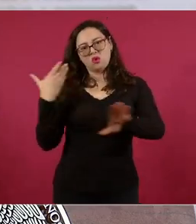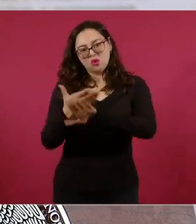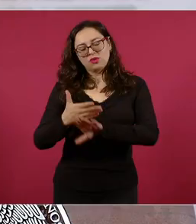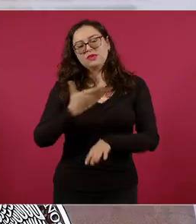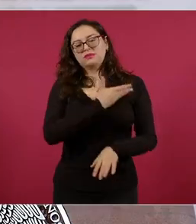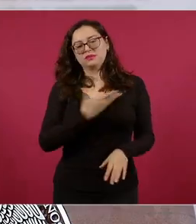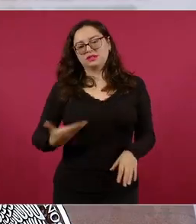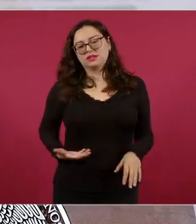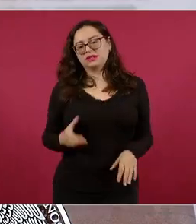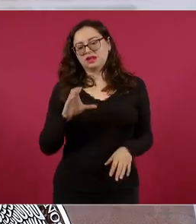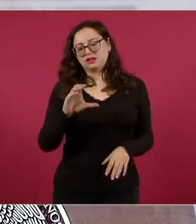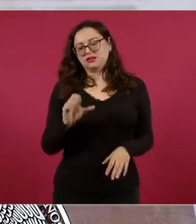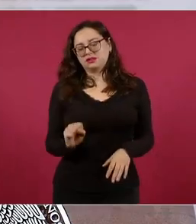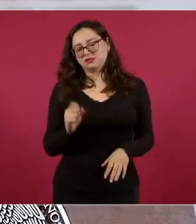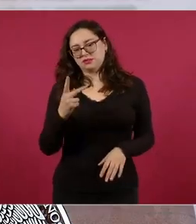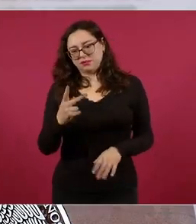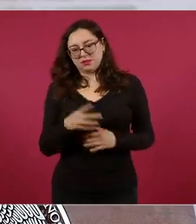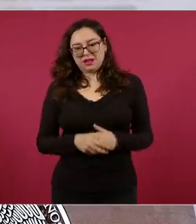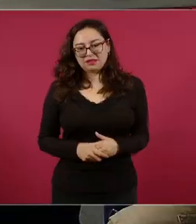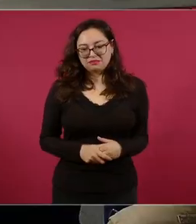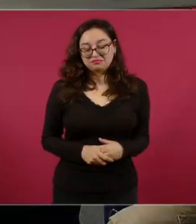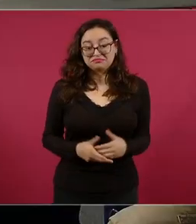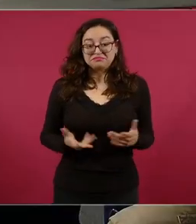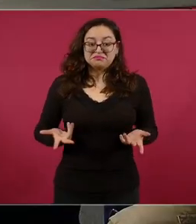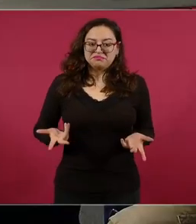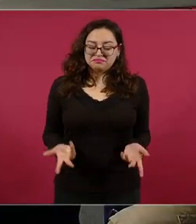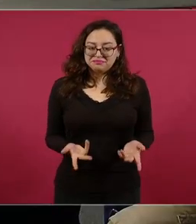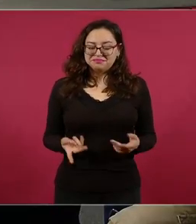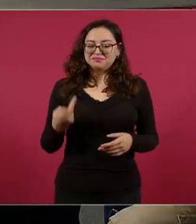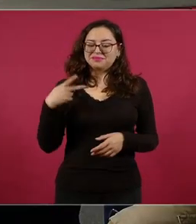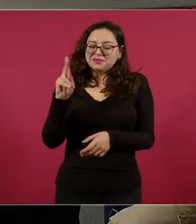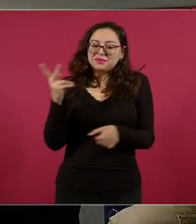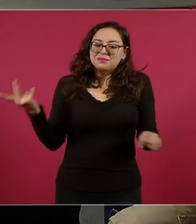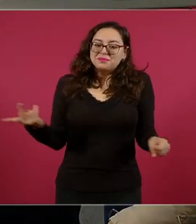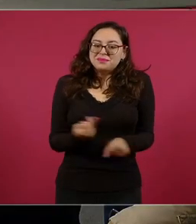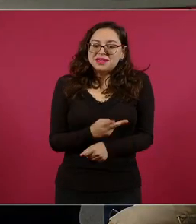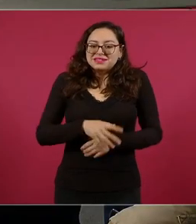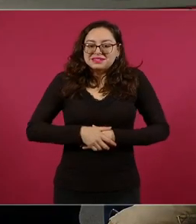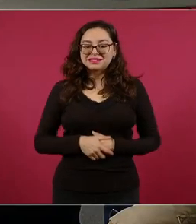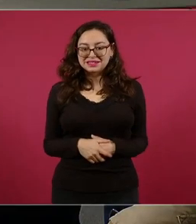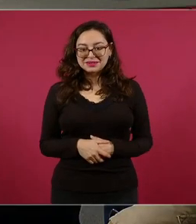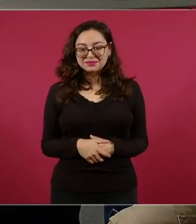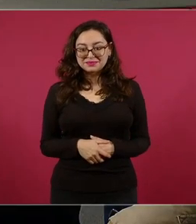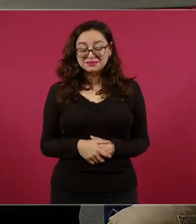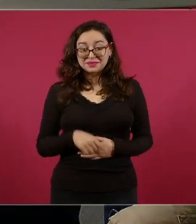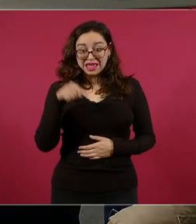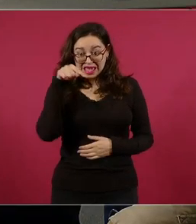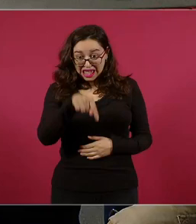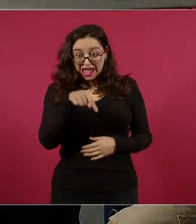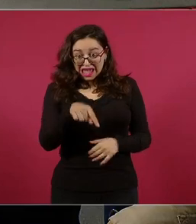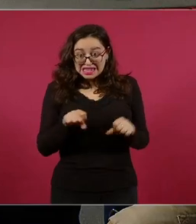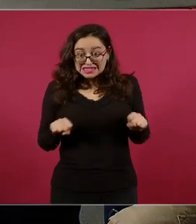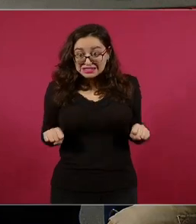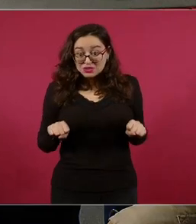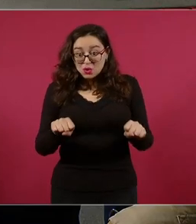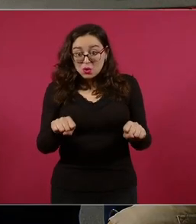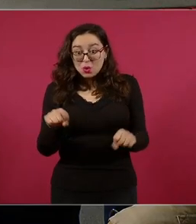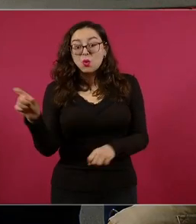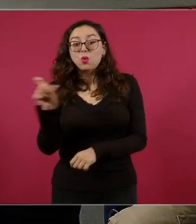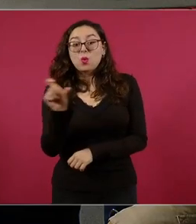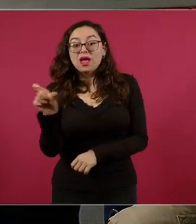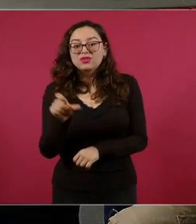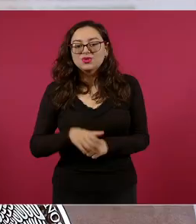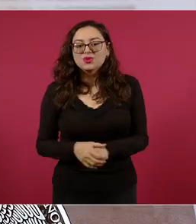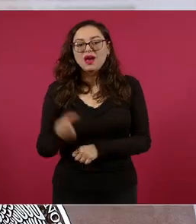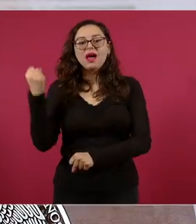Y aquí dice vivanlo. Pero este hecho no es de esta administración. Sucedió hace siete años, en